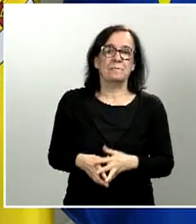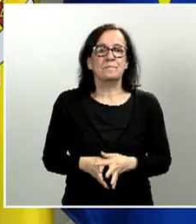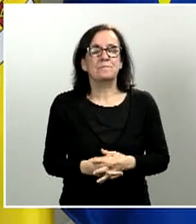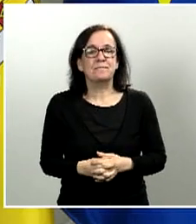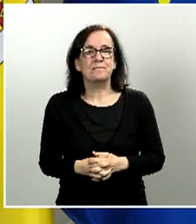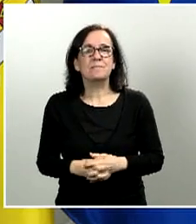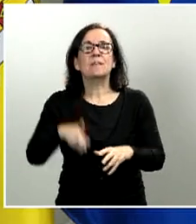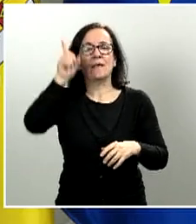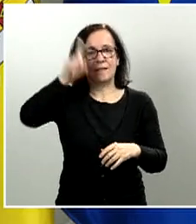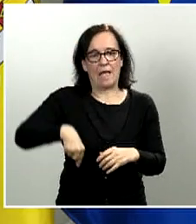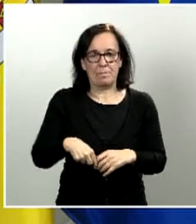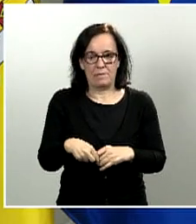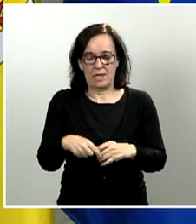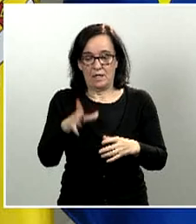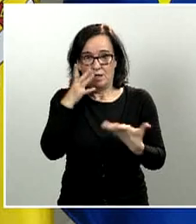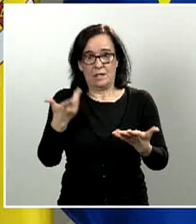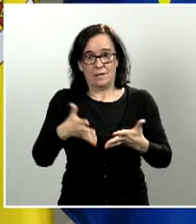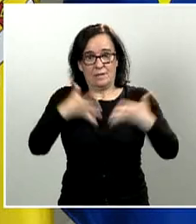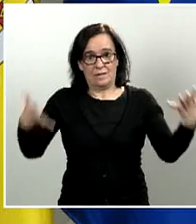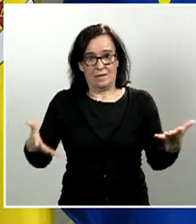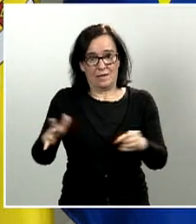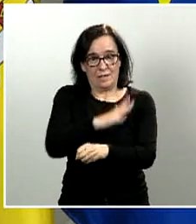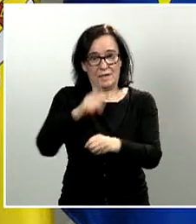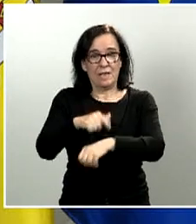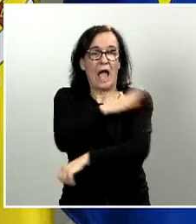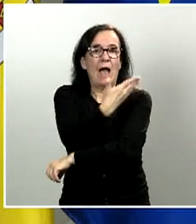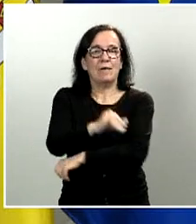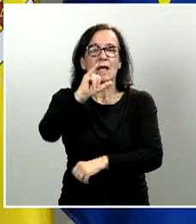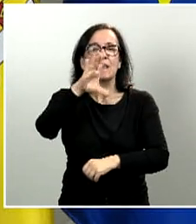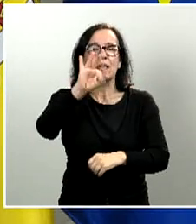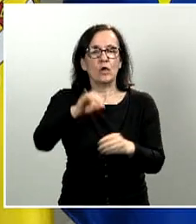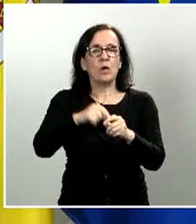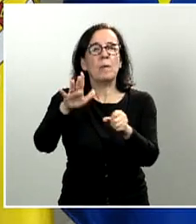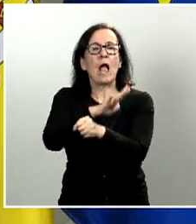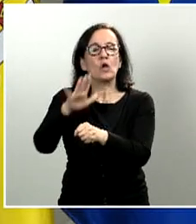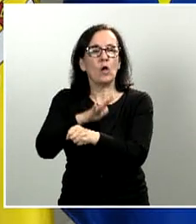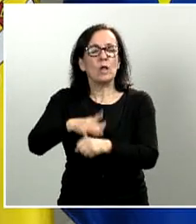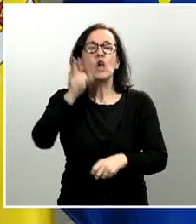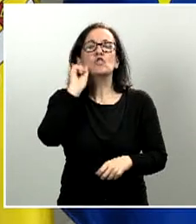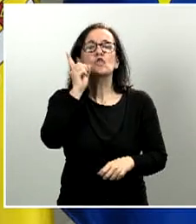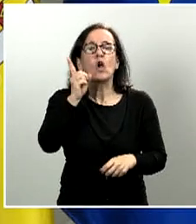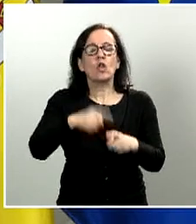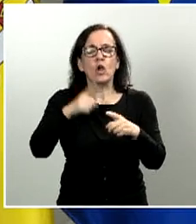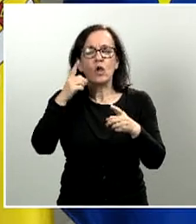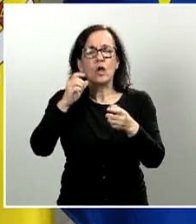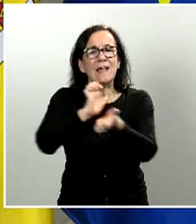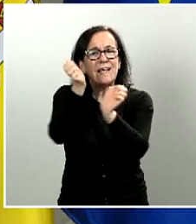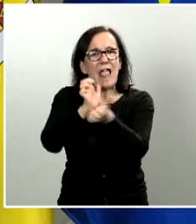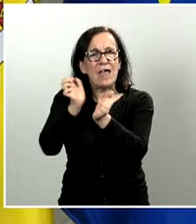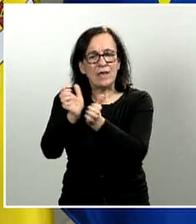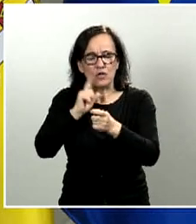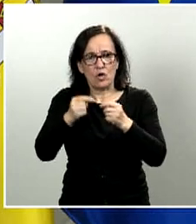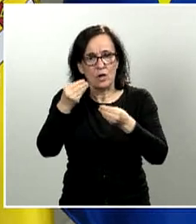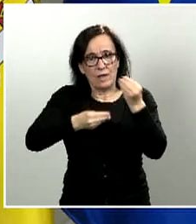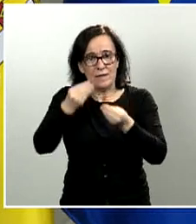se amplía la cobertura de la línea de avales del ICO para cubrir no solo aquellos créditos que sean canalizados a través del